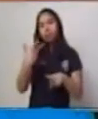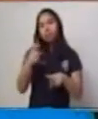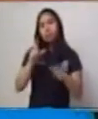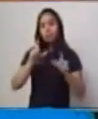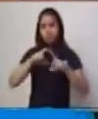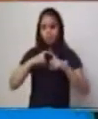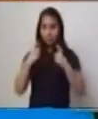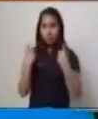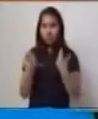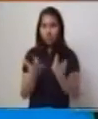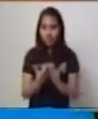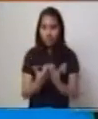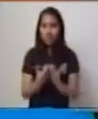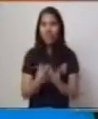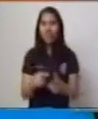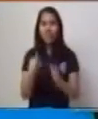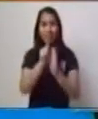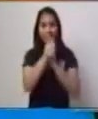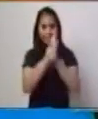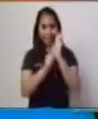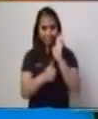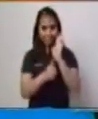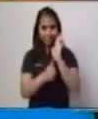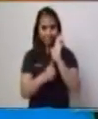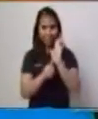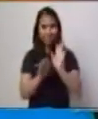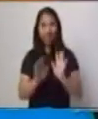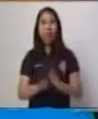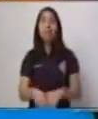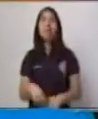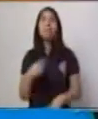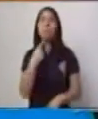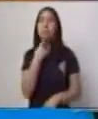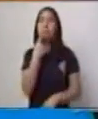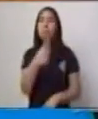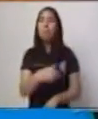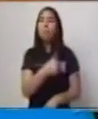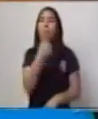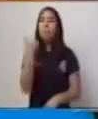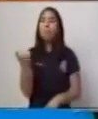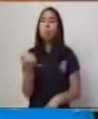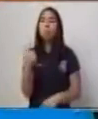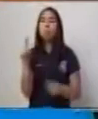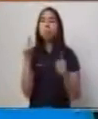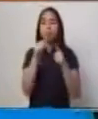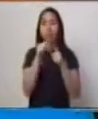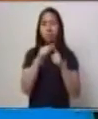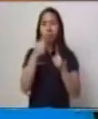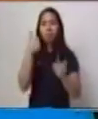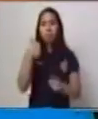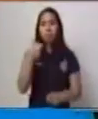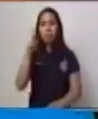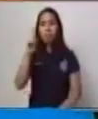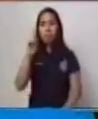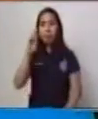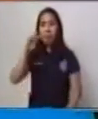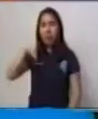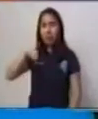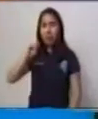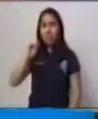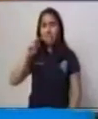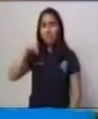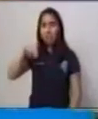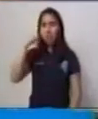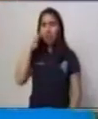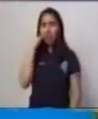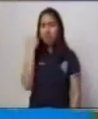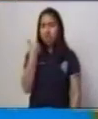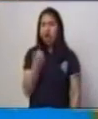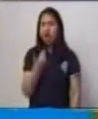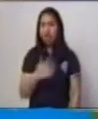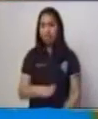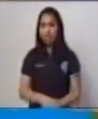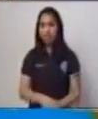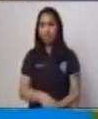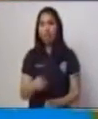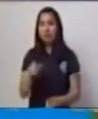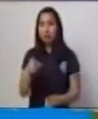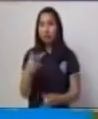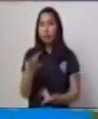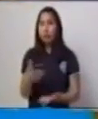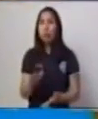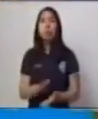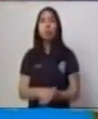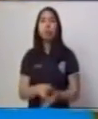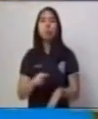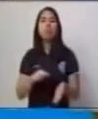está relacionada con la música y el sonido. Y ambas disciplinas han creado reglas para el